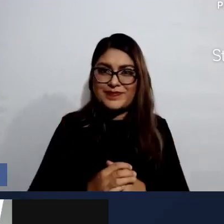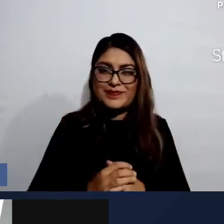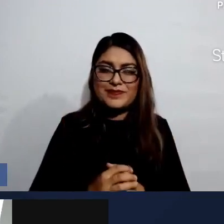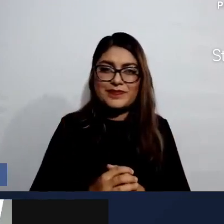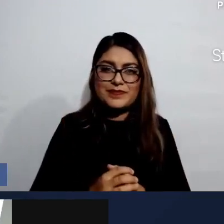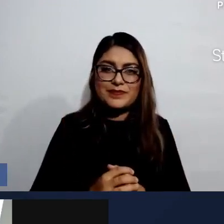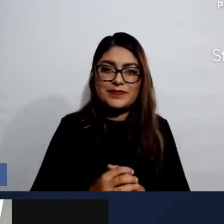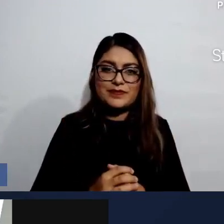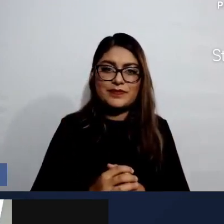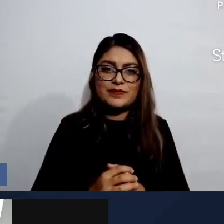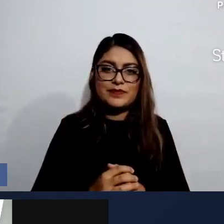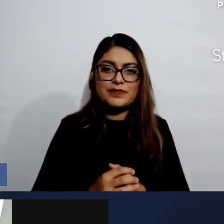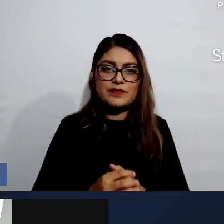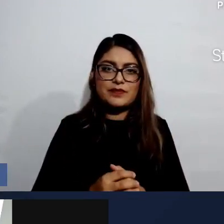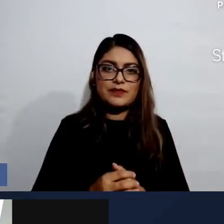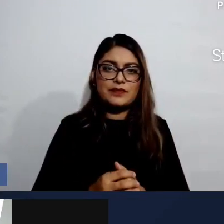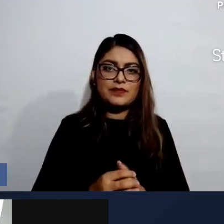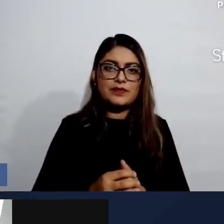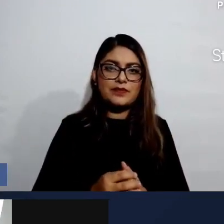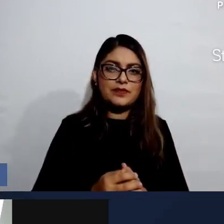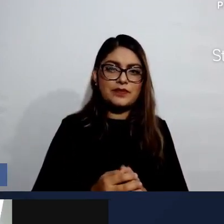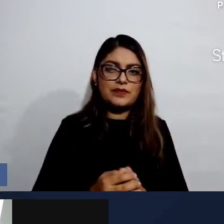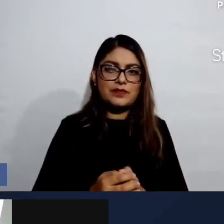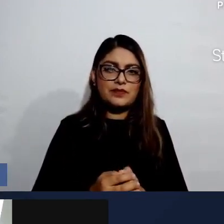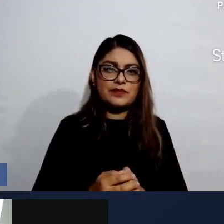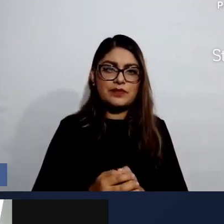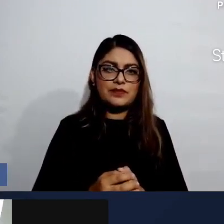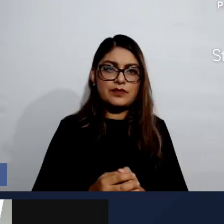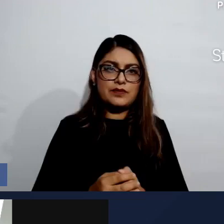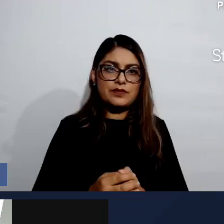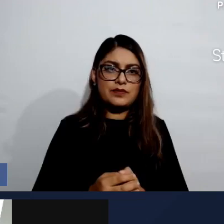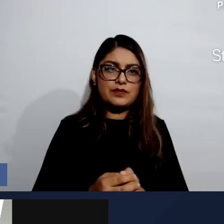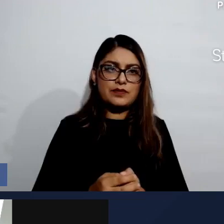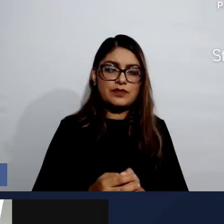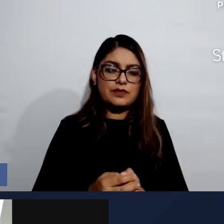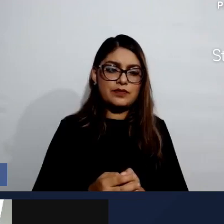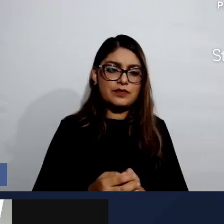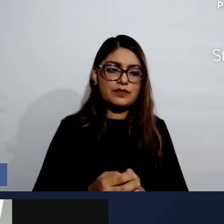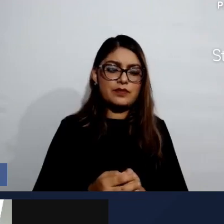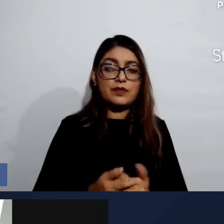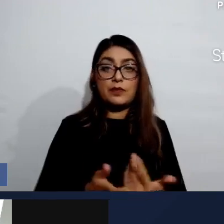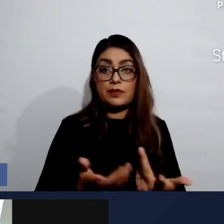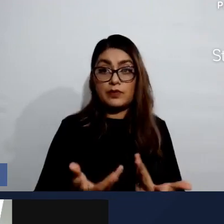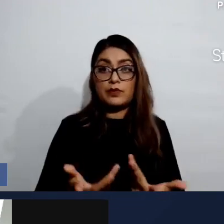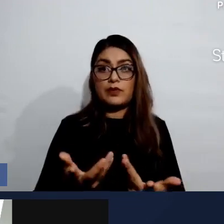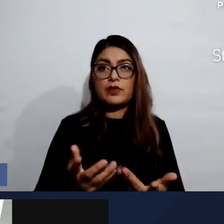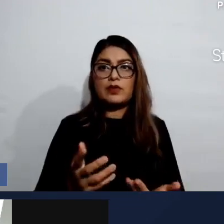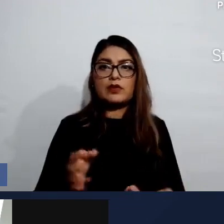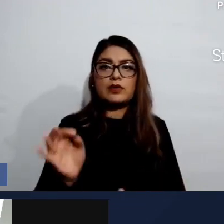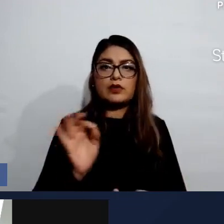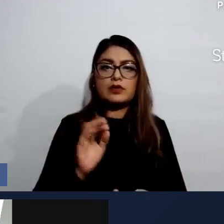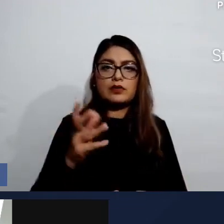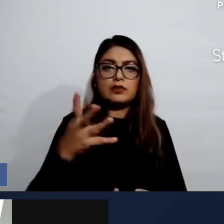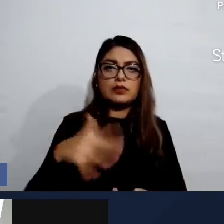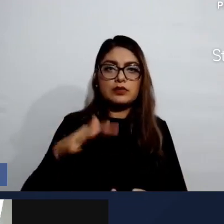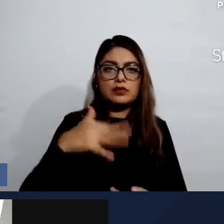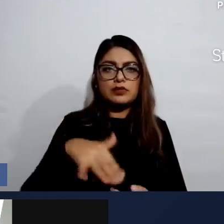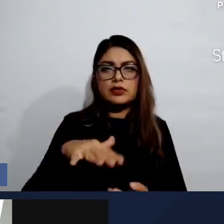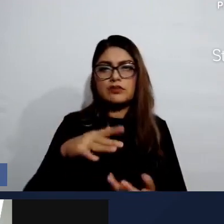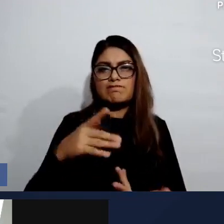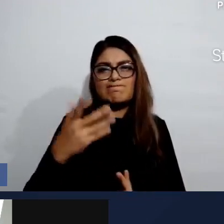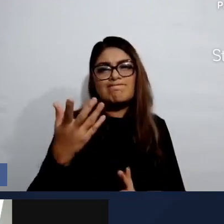Bueno, pues, sobre todo el buscar trabajar en nuestra salud mental, ¿no? En la prevención,